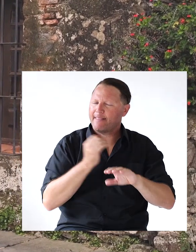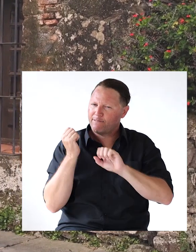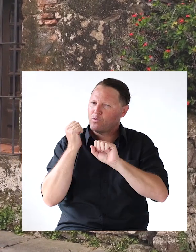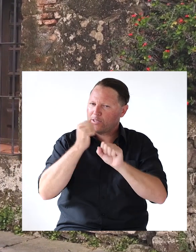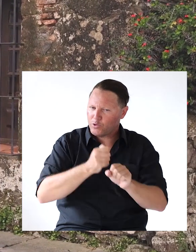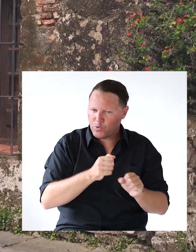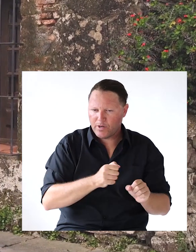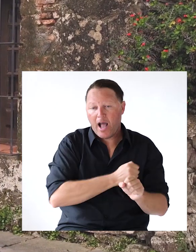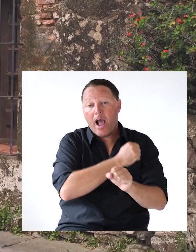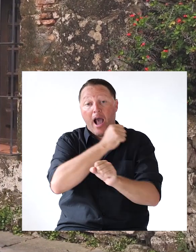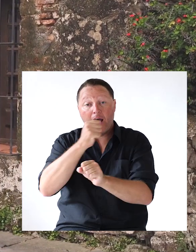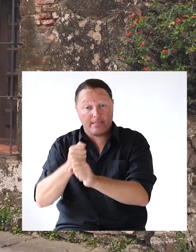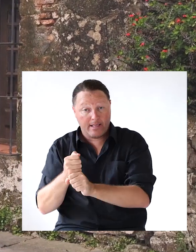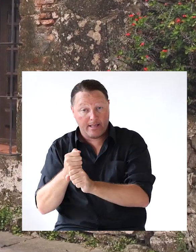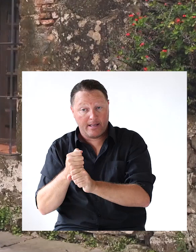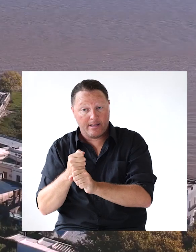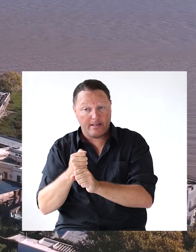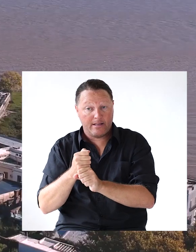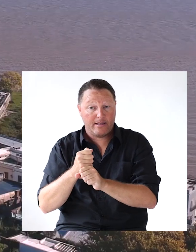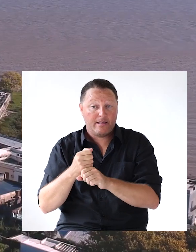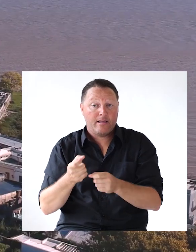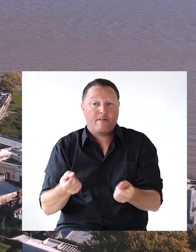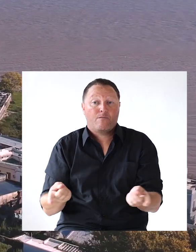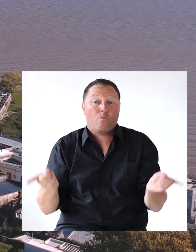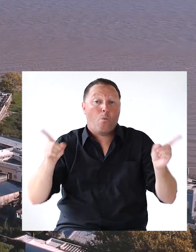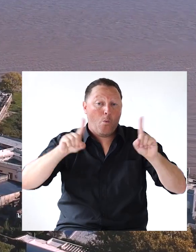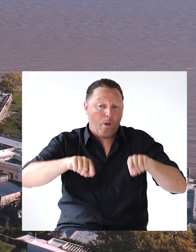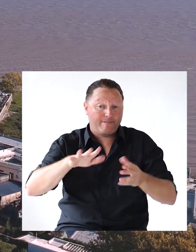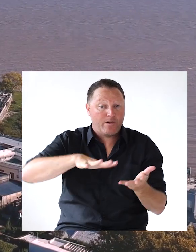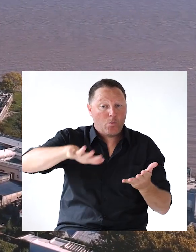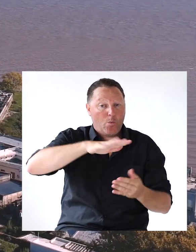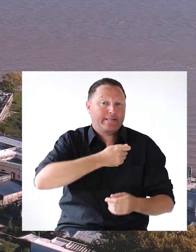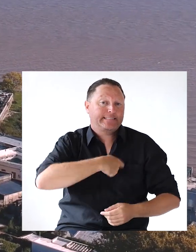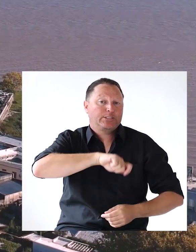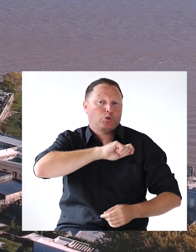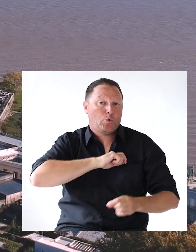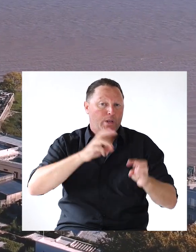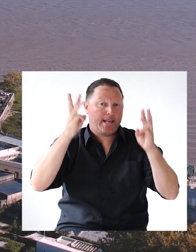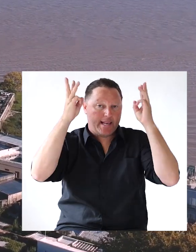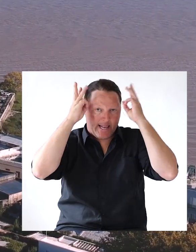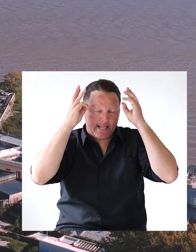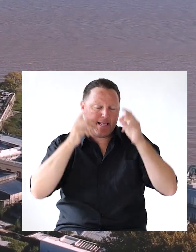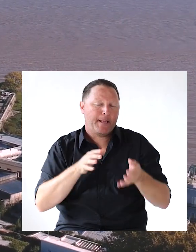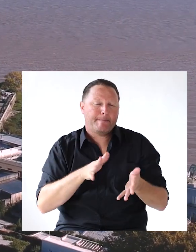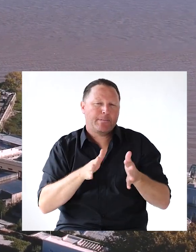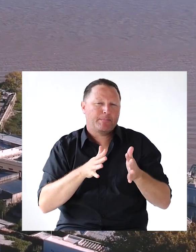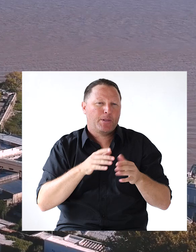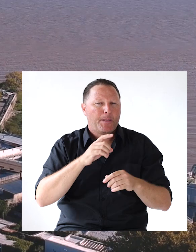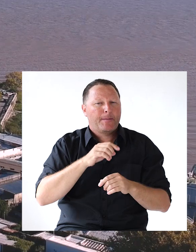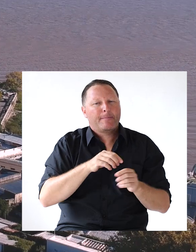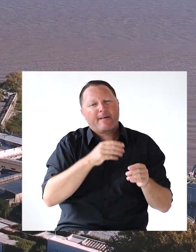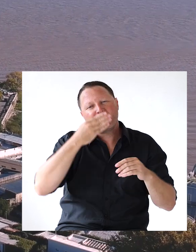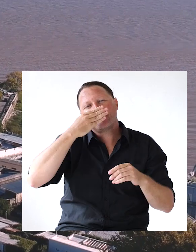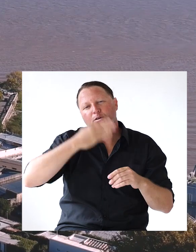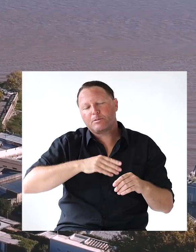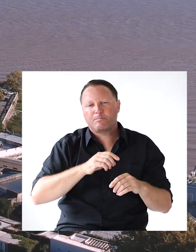Colonia Hasta la Devolución De estas tierras A la Colonia Española Estamos hablando De finales del siglo